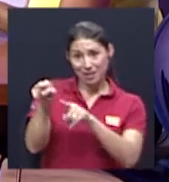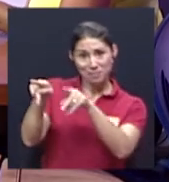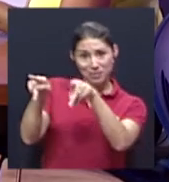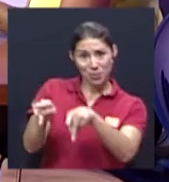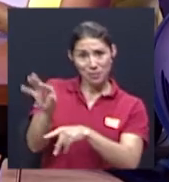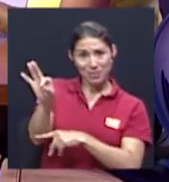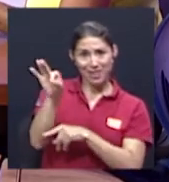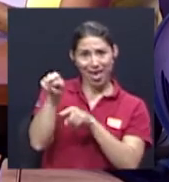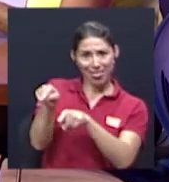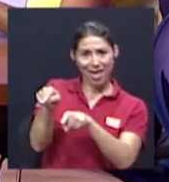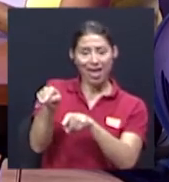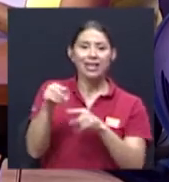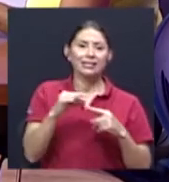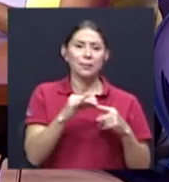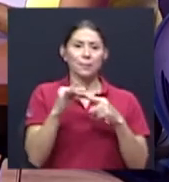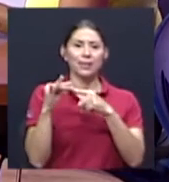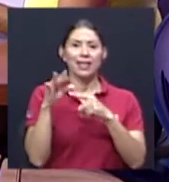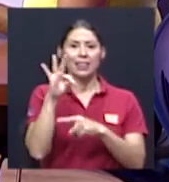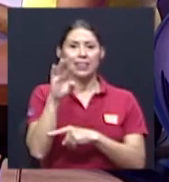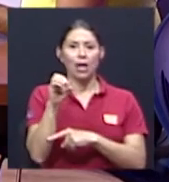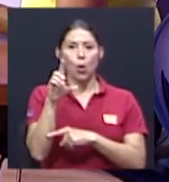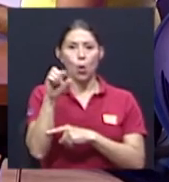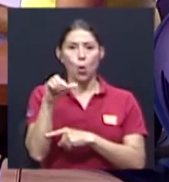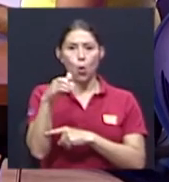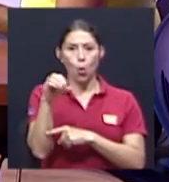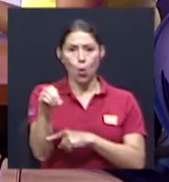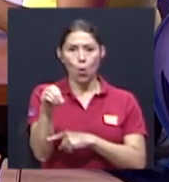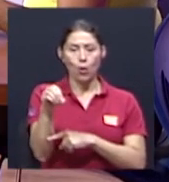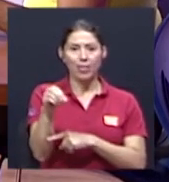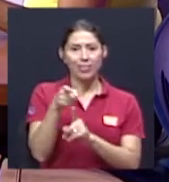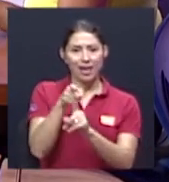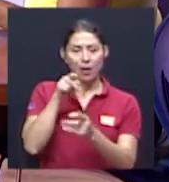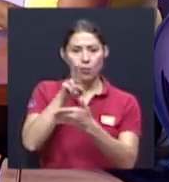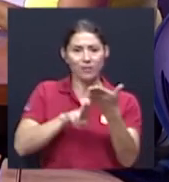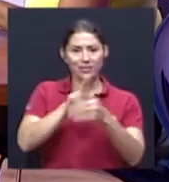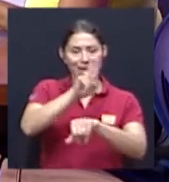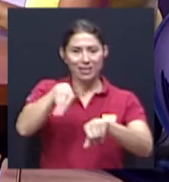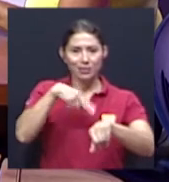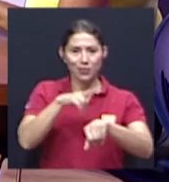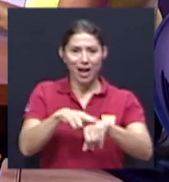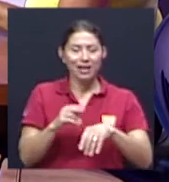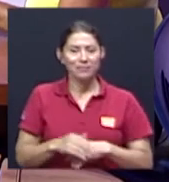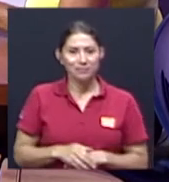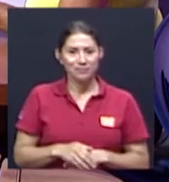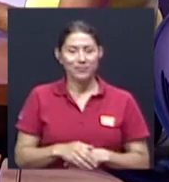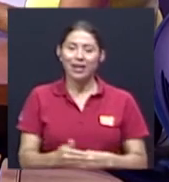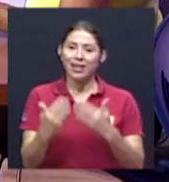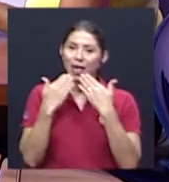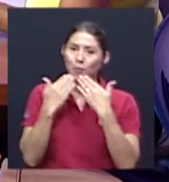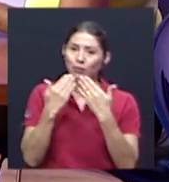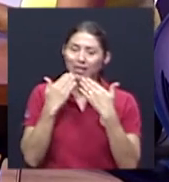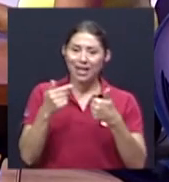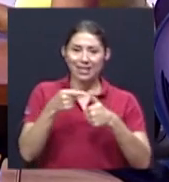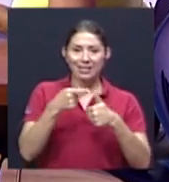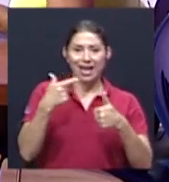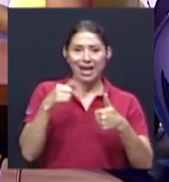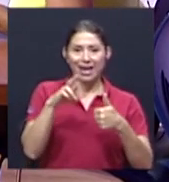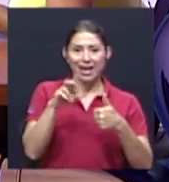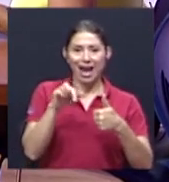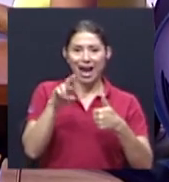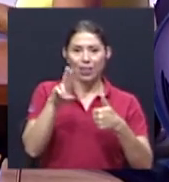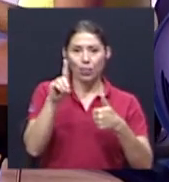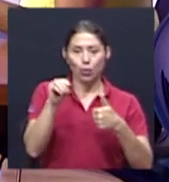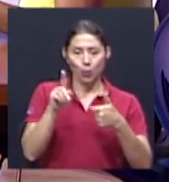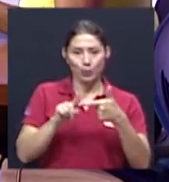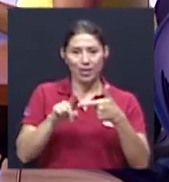Universidad Nacional. Y le damos las gracias tanto a don Gerardo como a don Gilberto